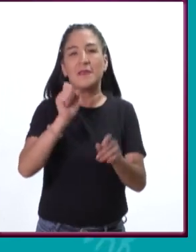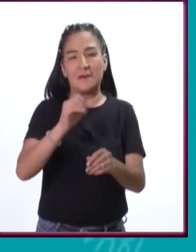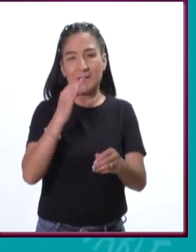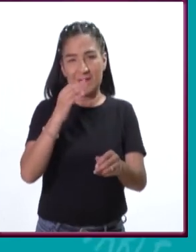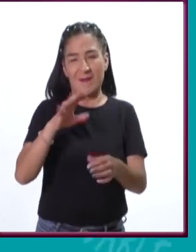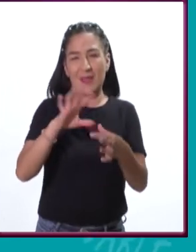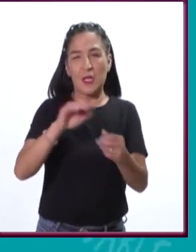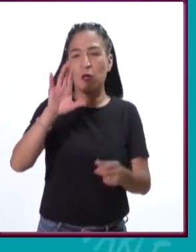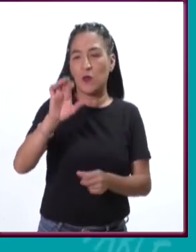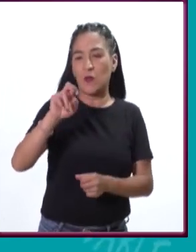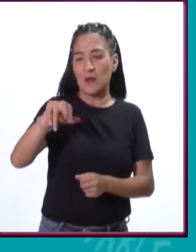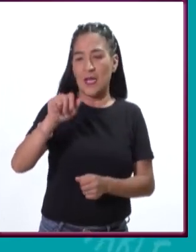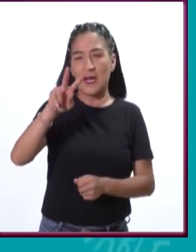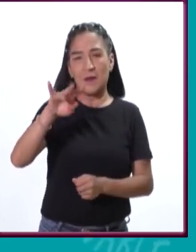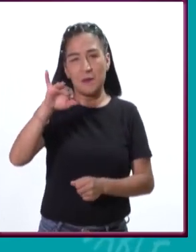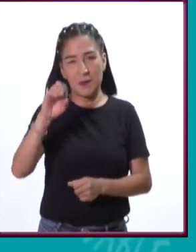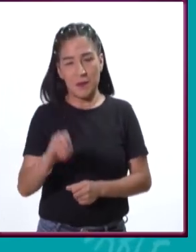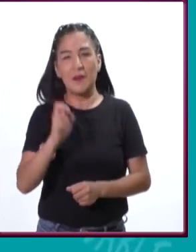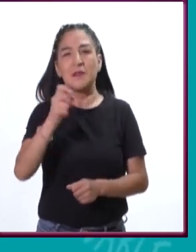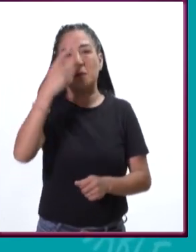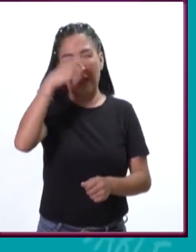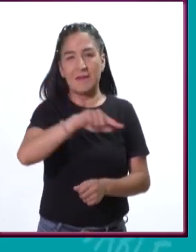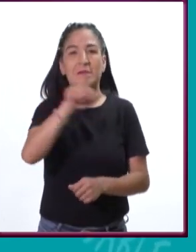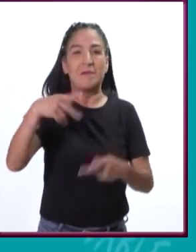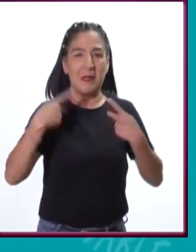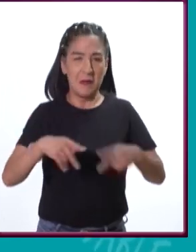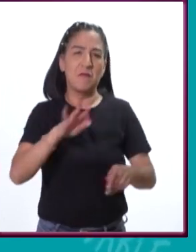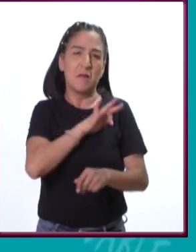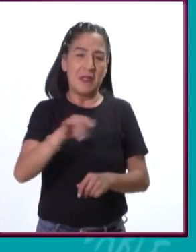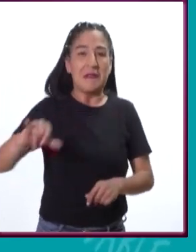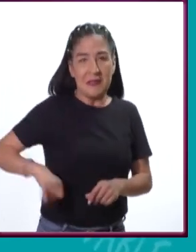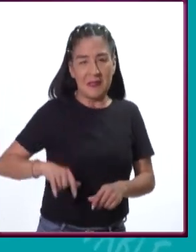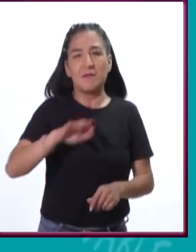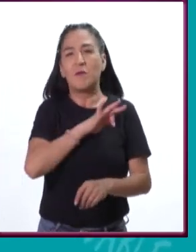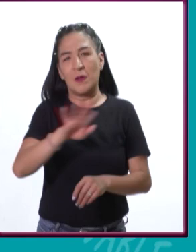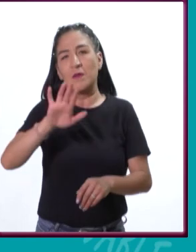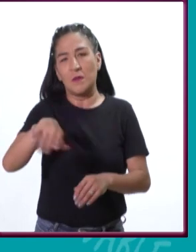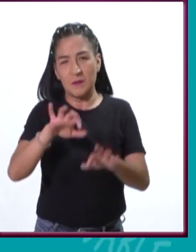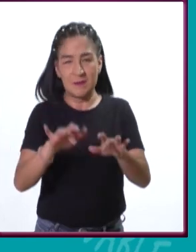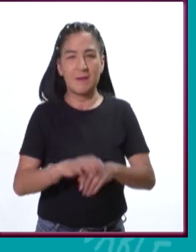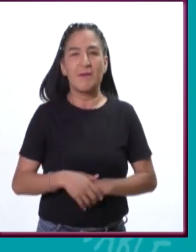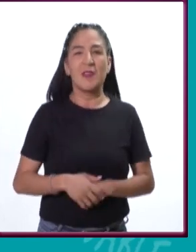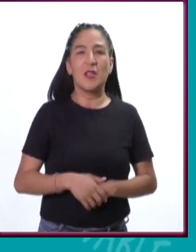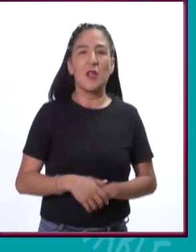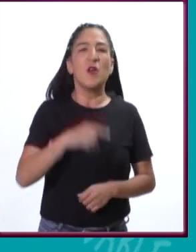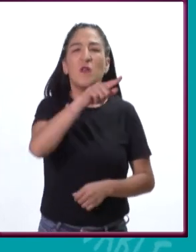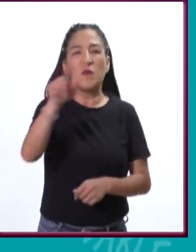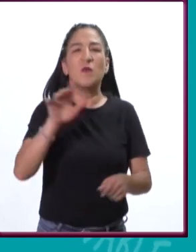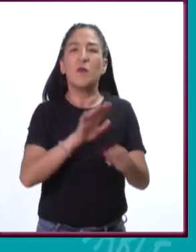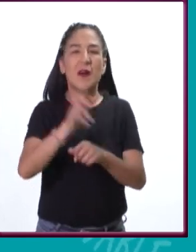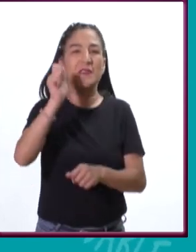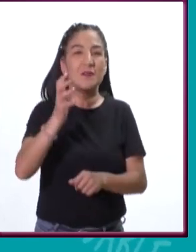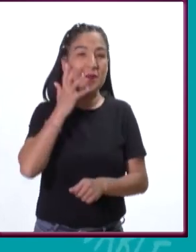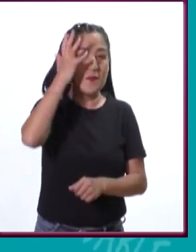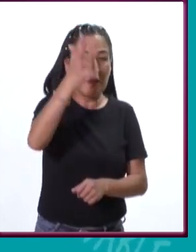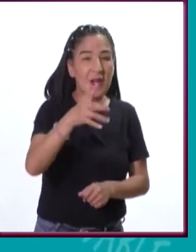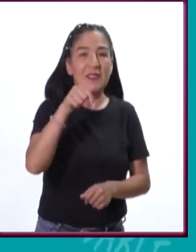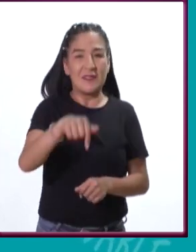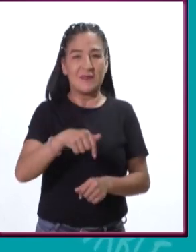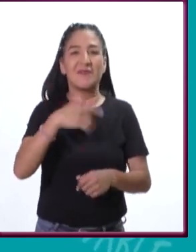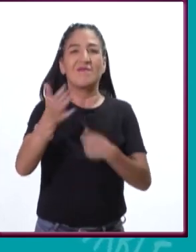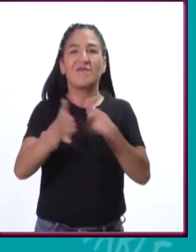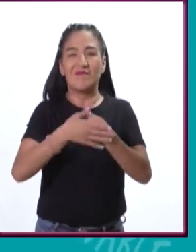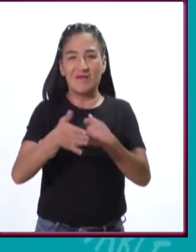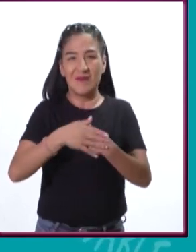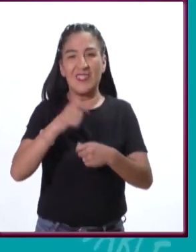no sé, 40 hectáreas, 50 hectáreas a hacer esto. Hay mucha información en ese sentido que está disponible en